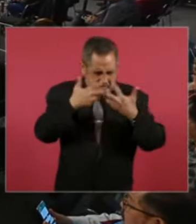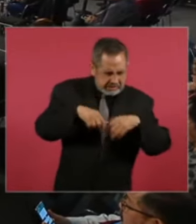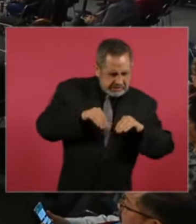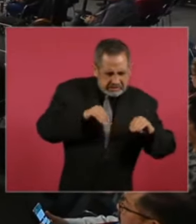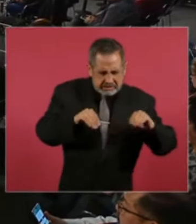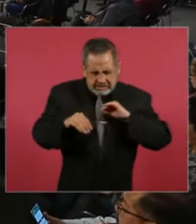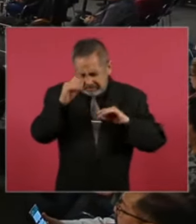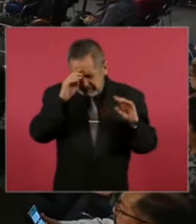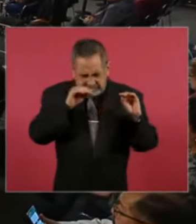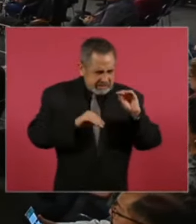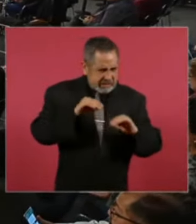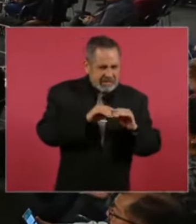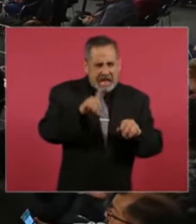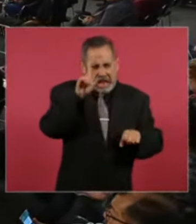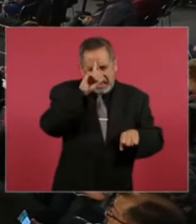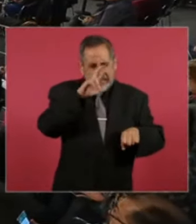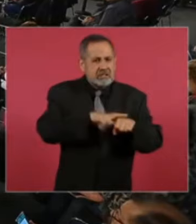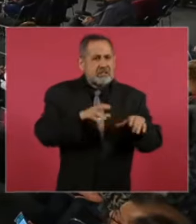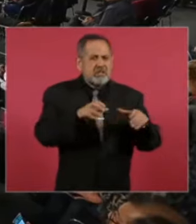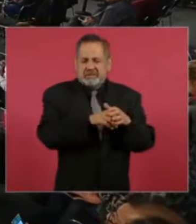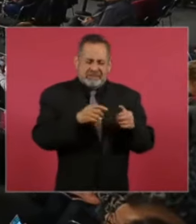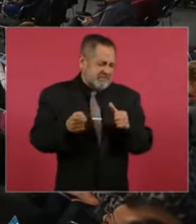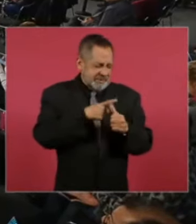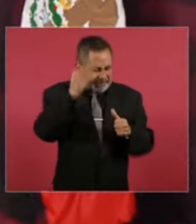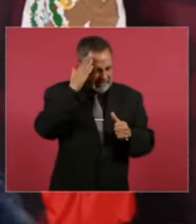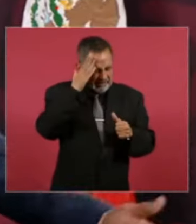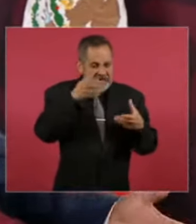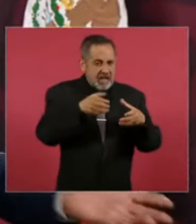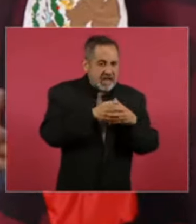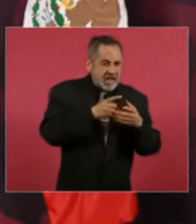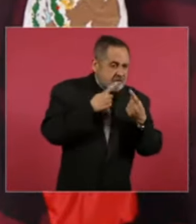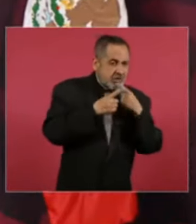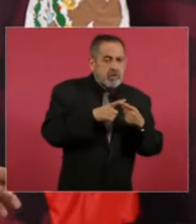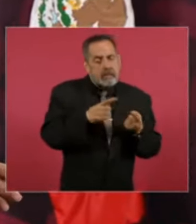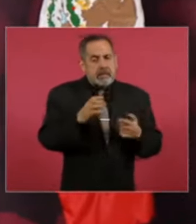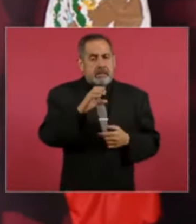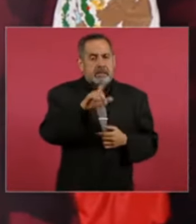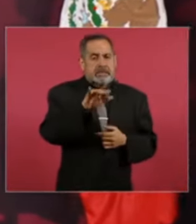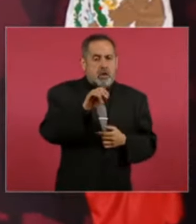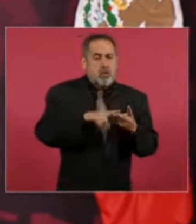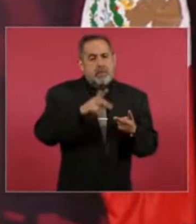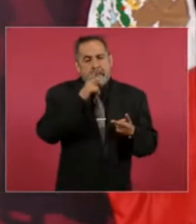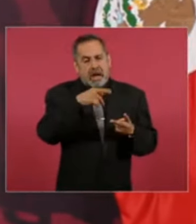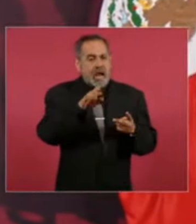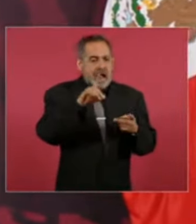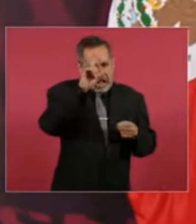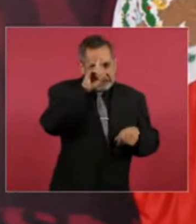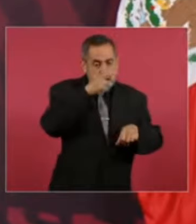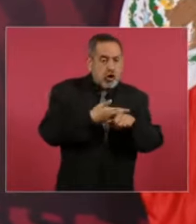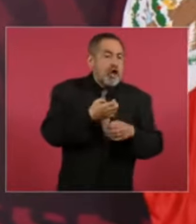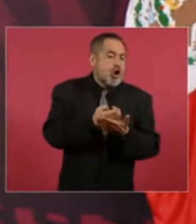asesor principal porque Claudio papá era asesor económico